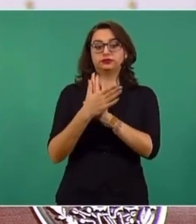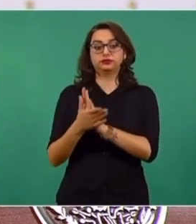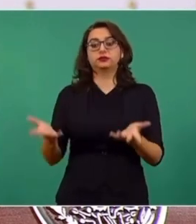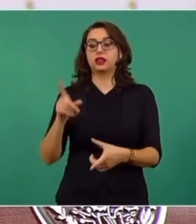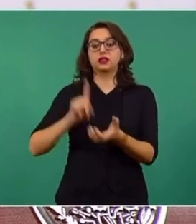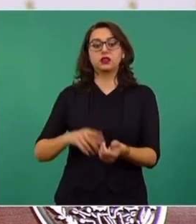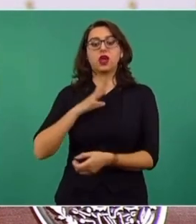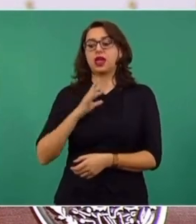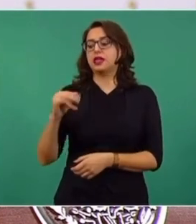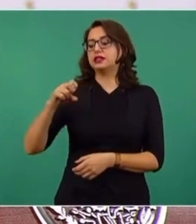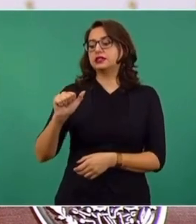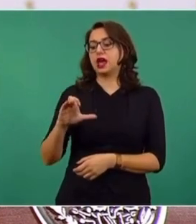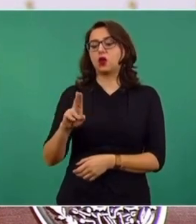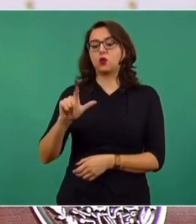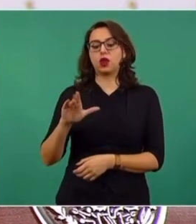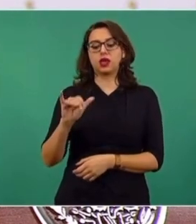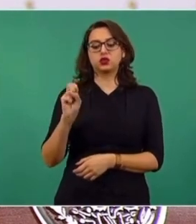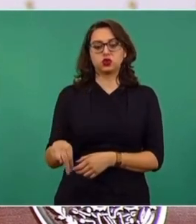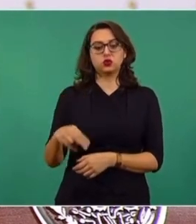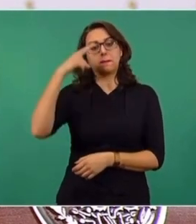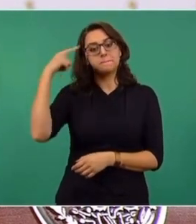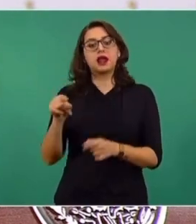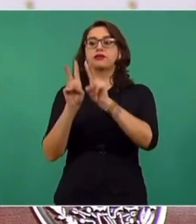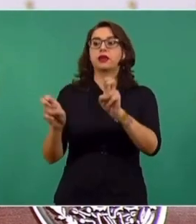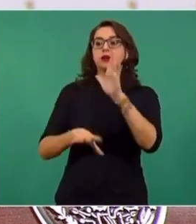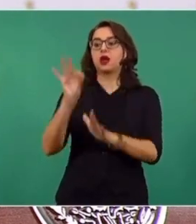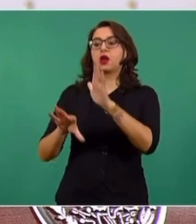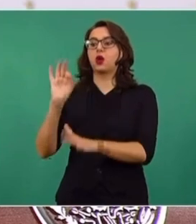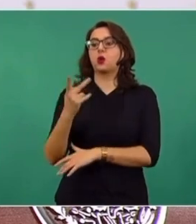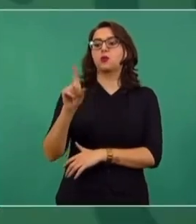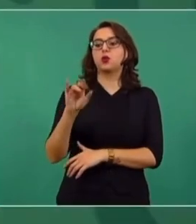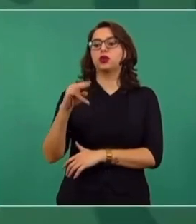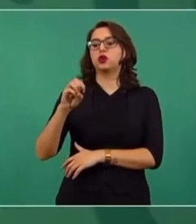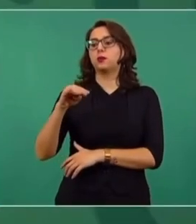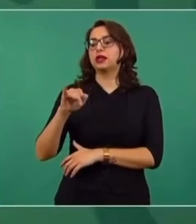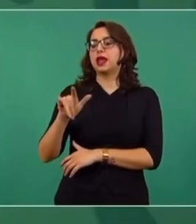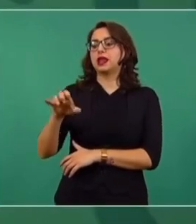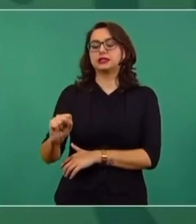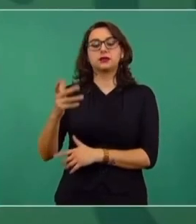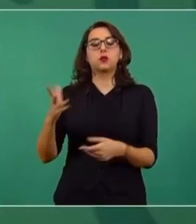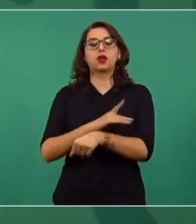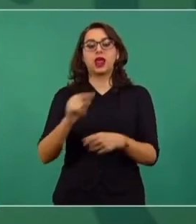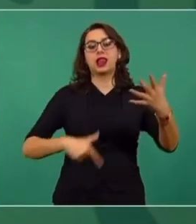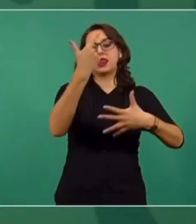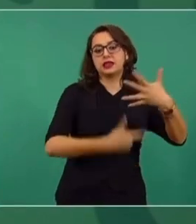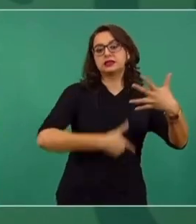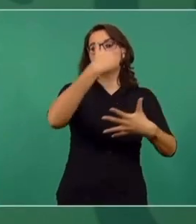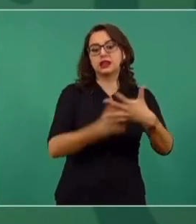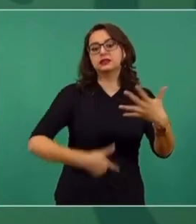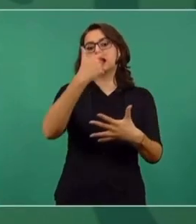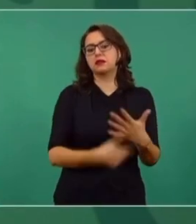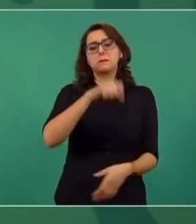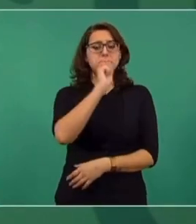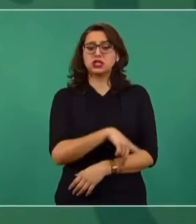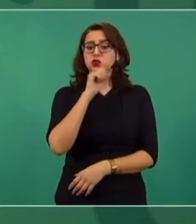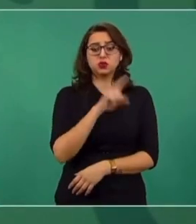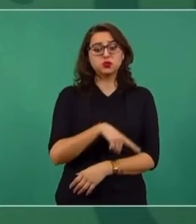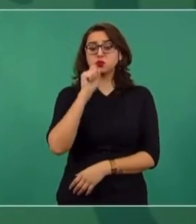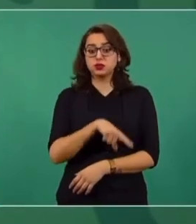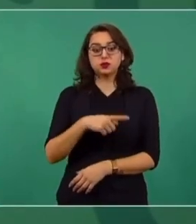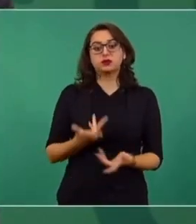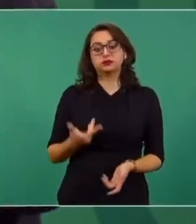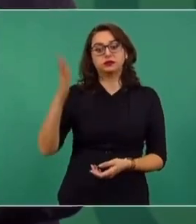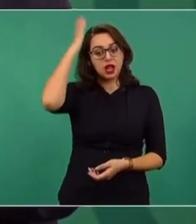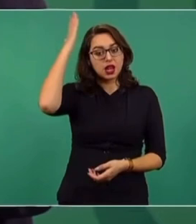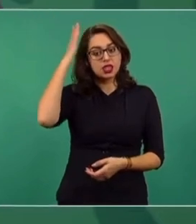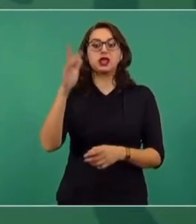que hay en calculación para los plurinominales, porque habían listas y quedaban siempre los achichincles